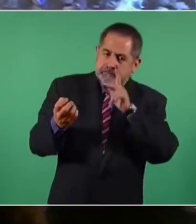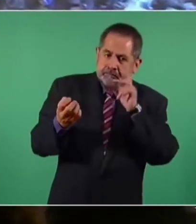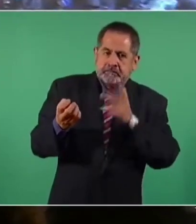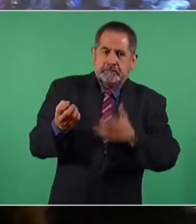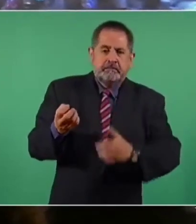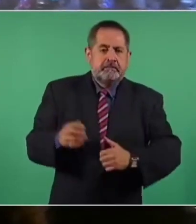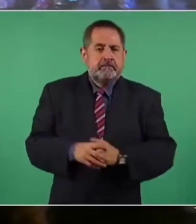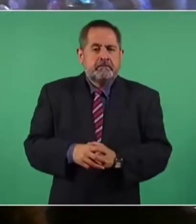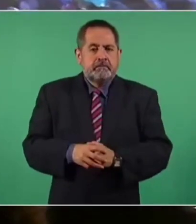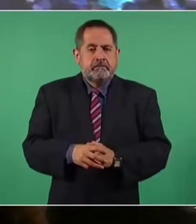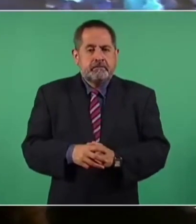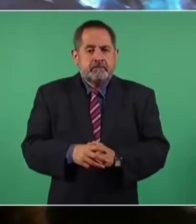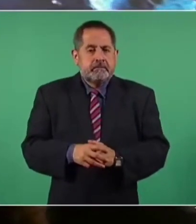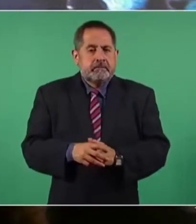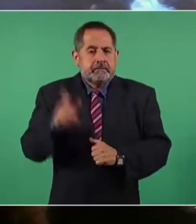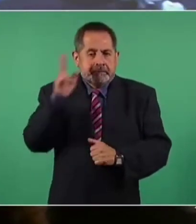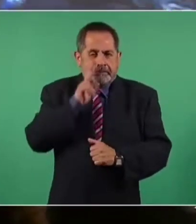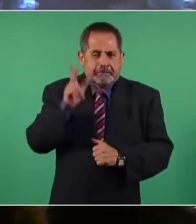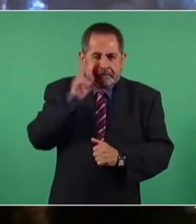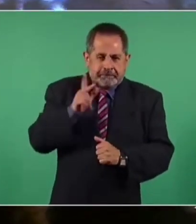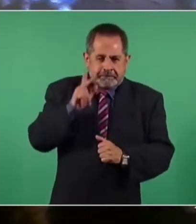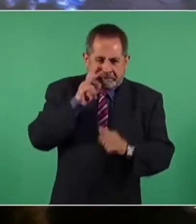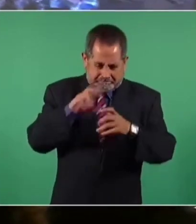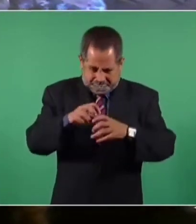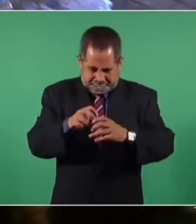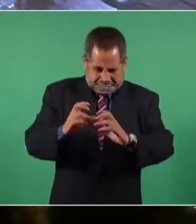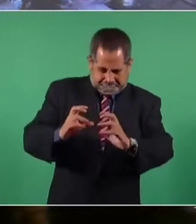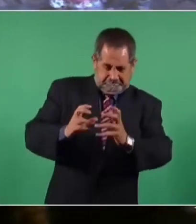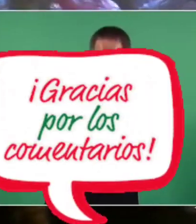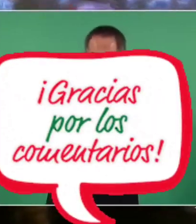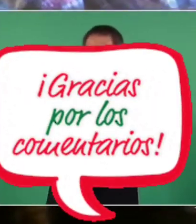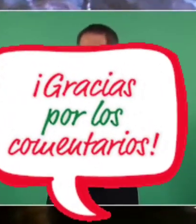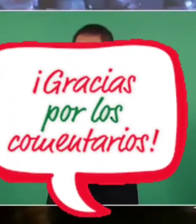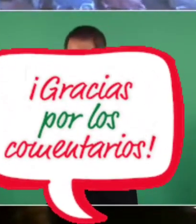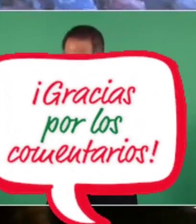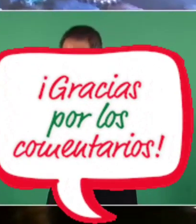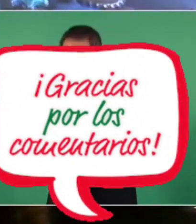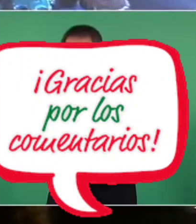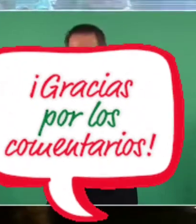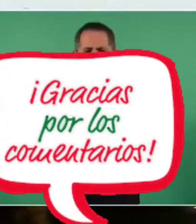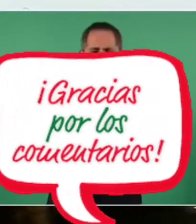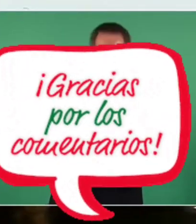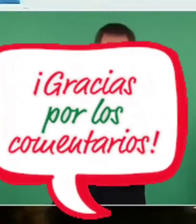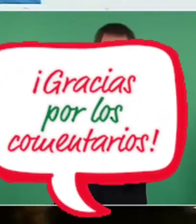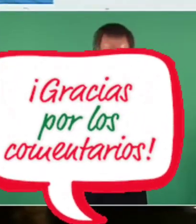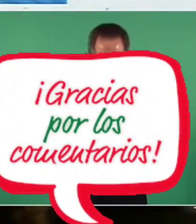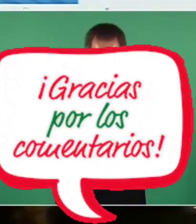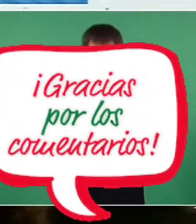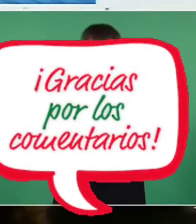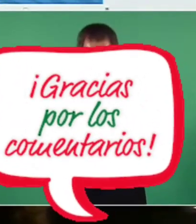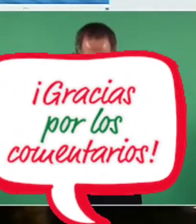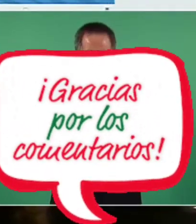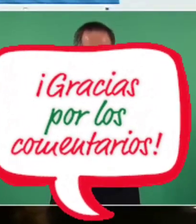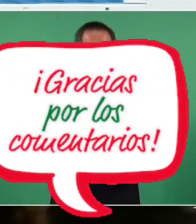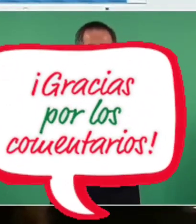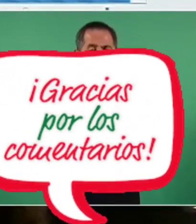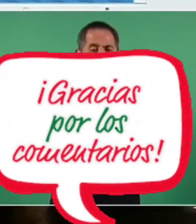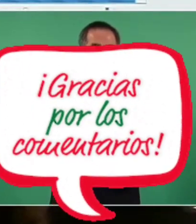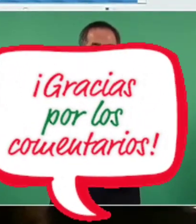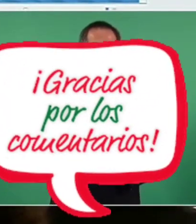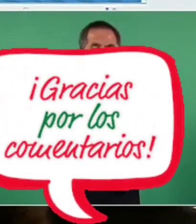Aquí estamos probando las válvulas, las que sirven y las que no sirven. En este caso,